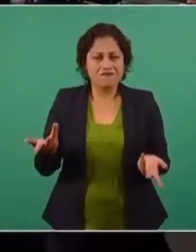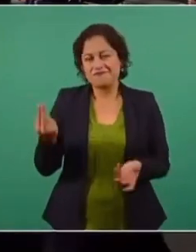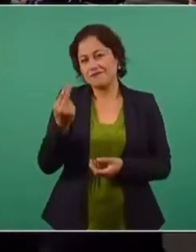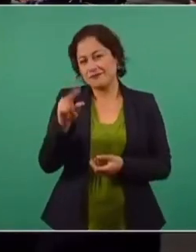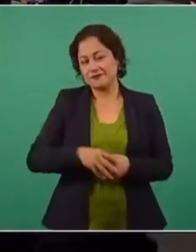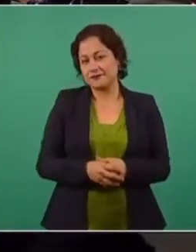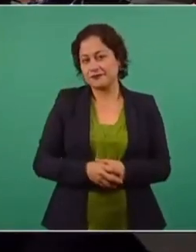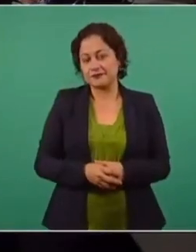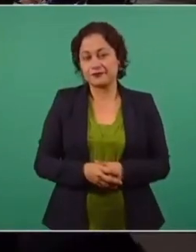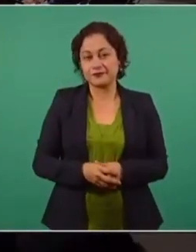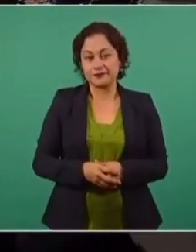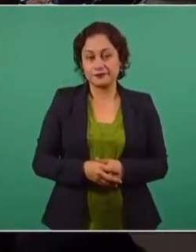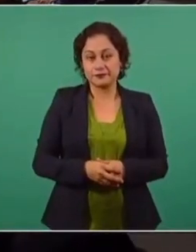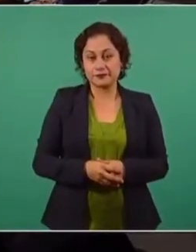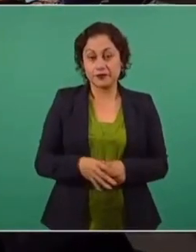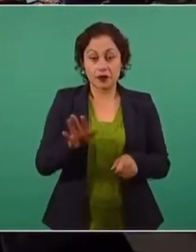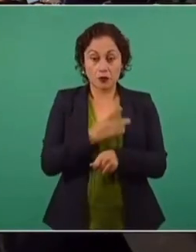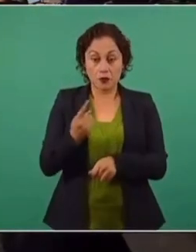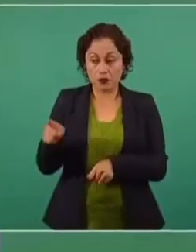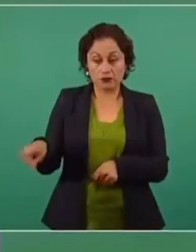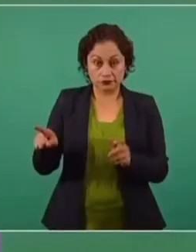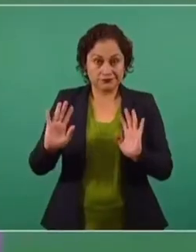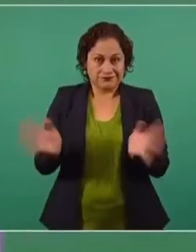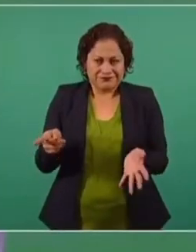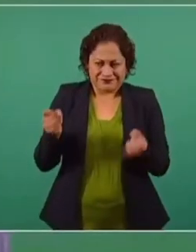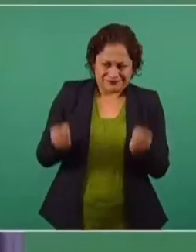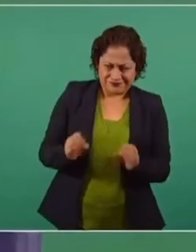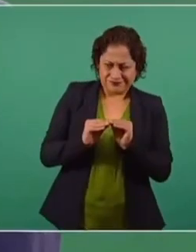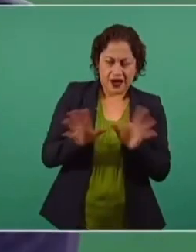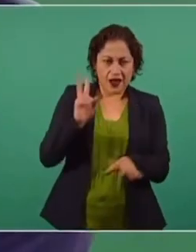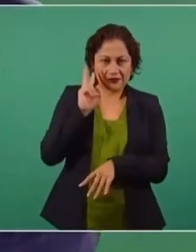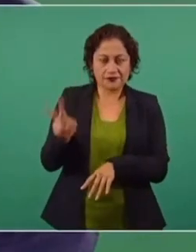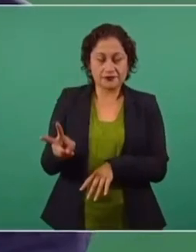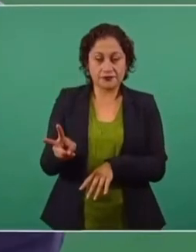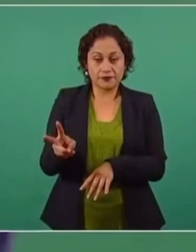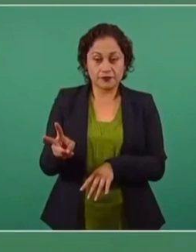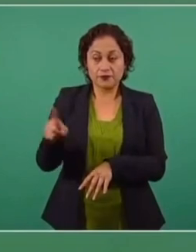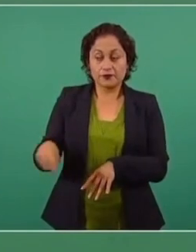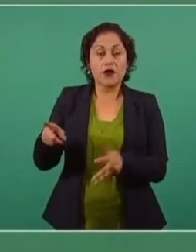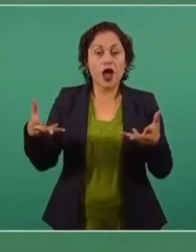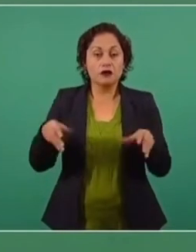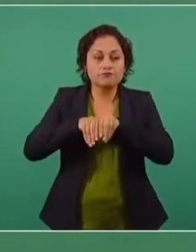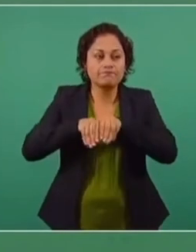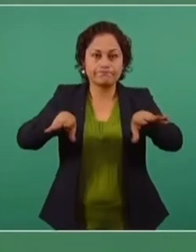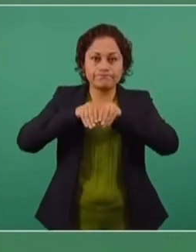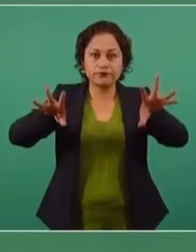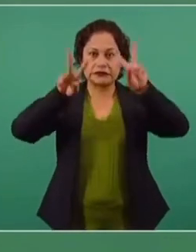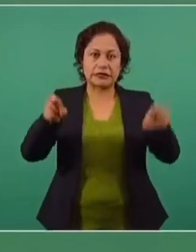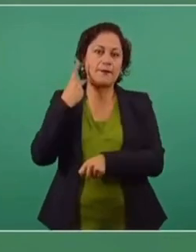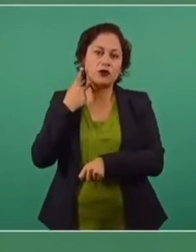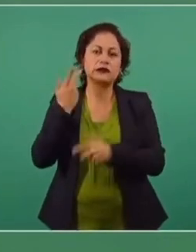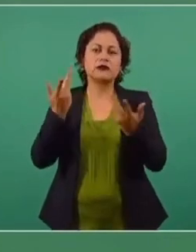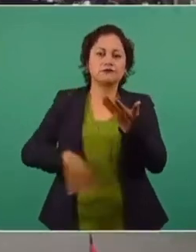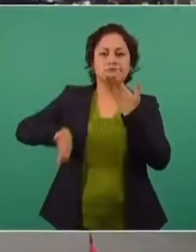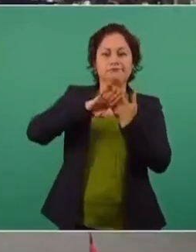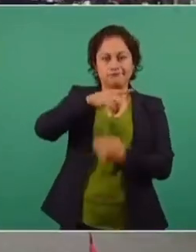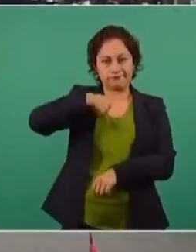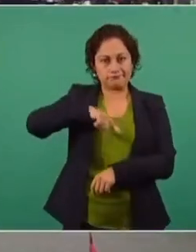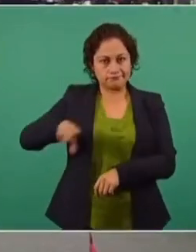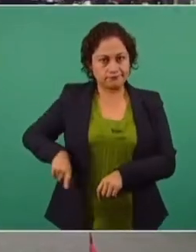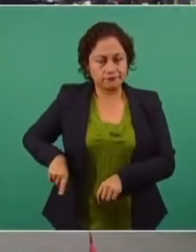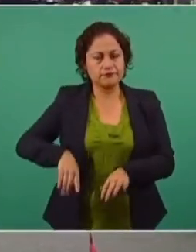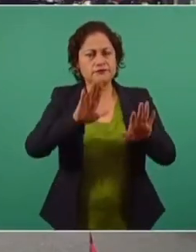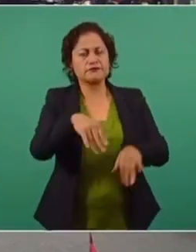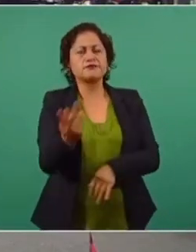Ellos están entregados por completo a hacer campaña en contra de nosotros. ¿Persiste este